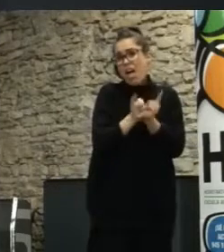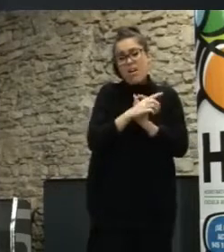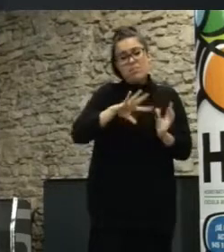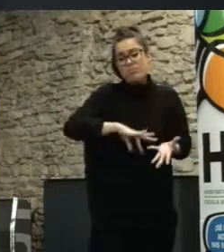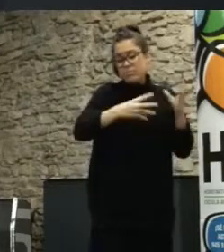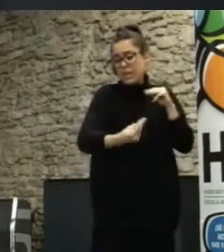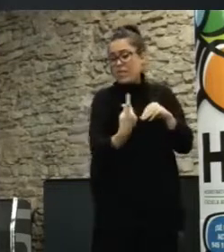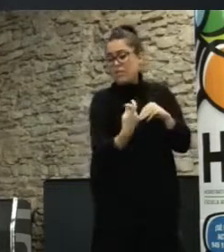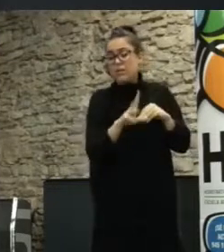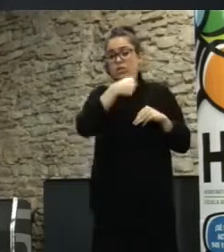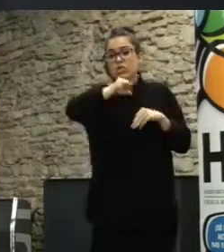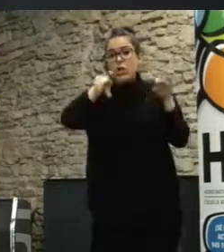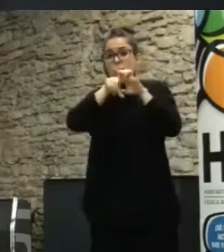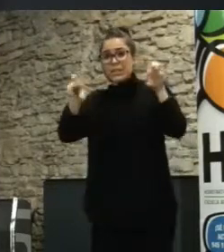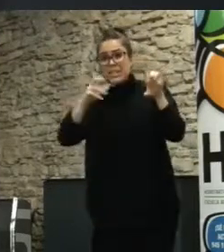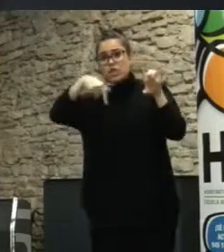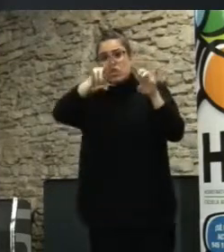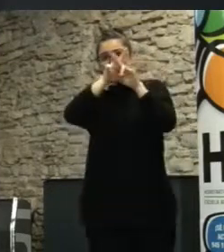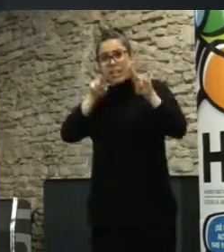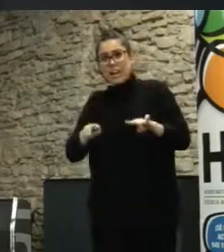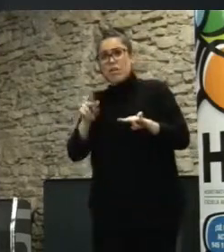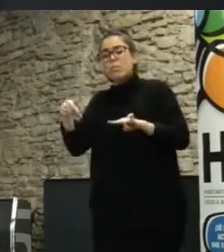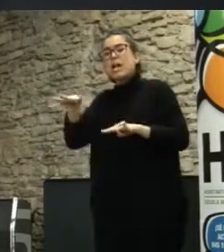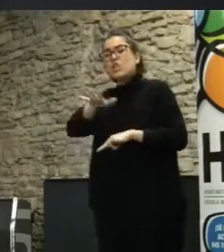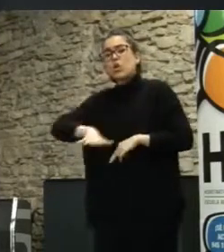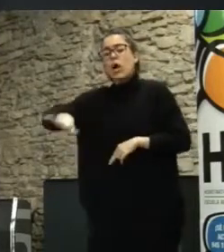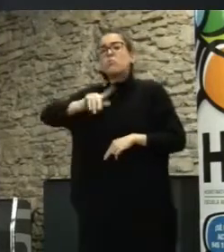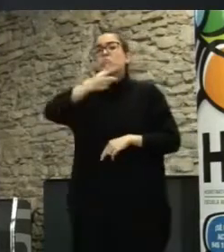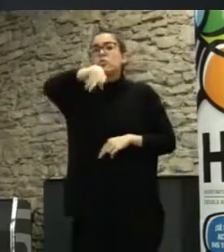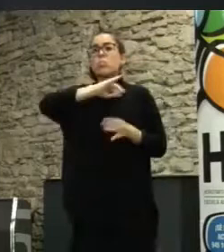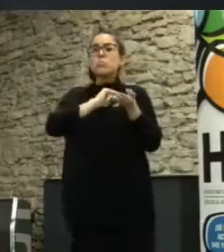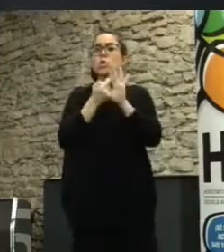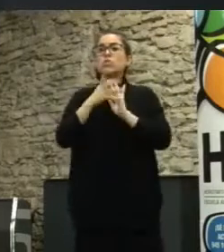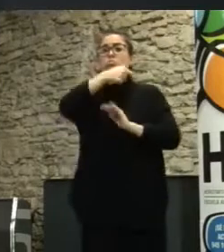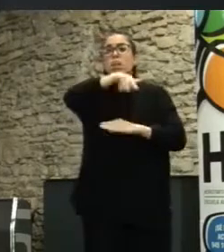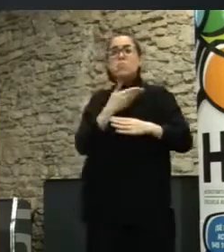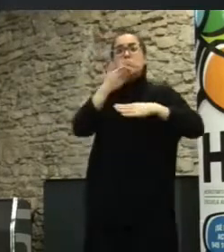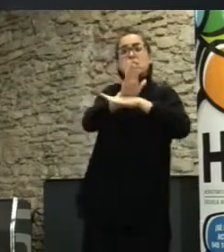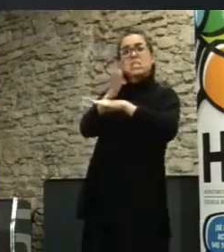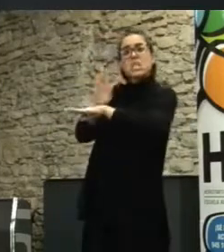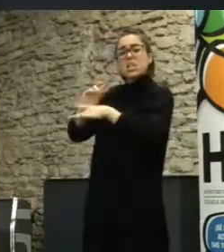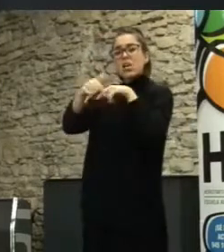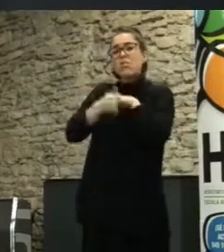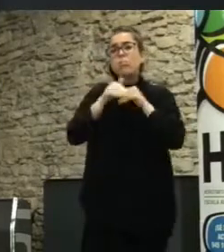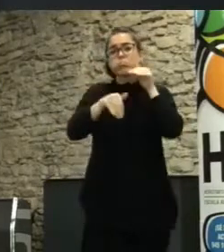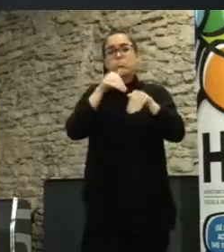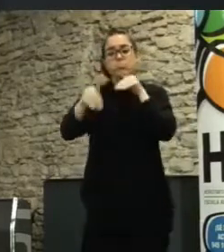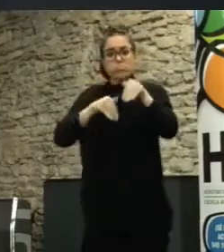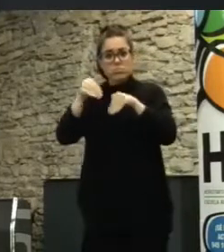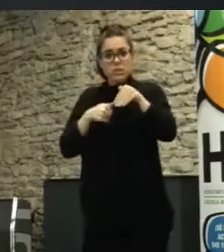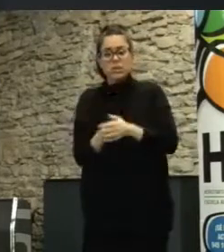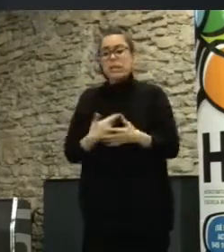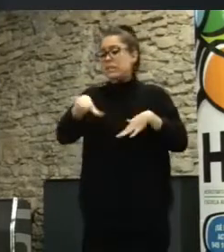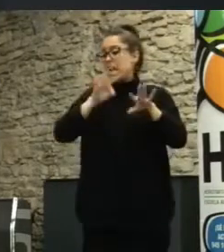locales, hay otros internacionales, es una convocatoria de proyectos, se presentan, hay una curadoría, se